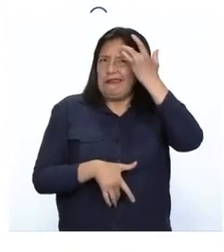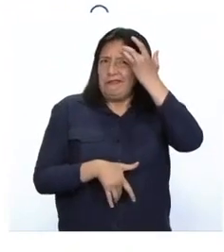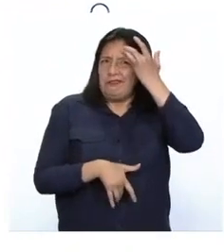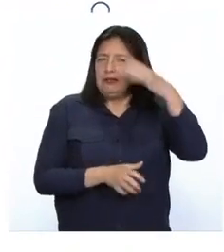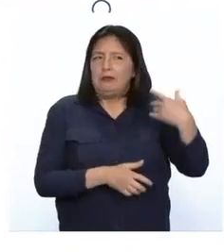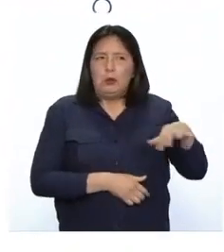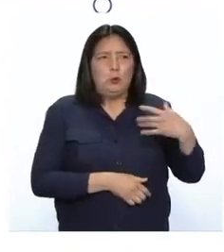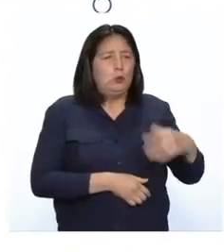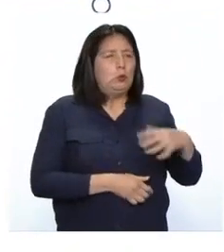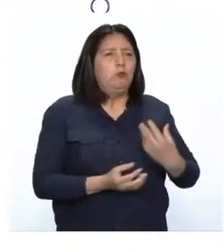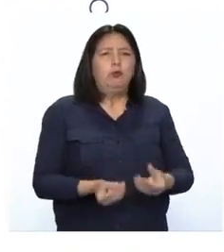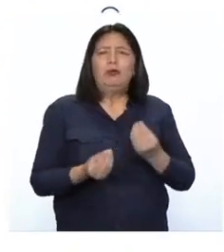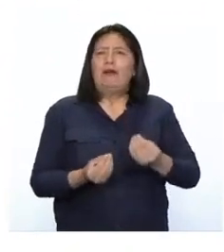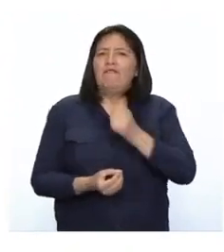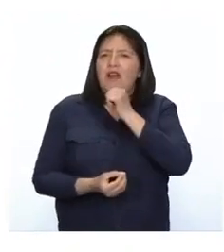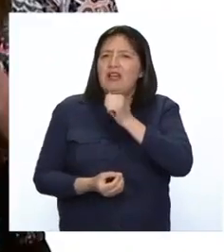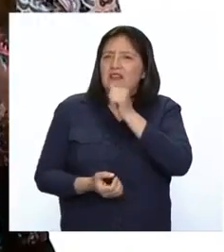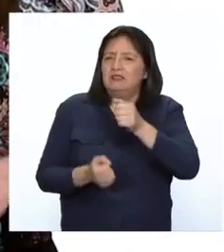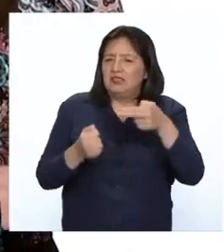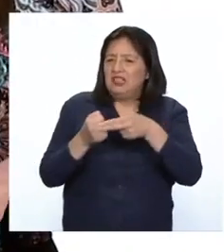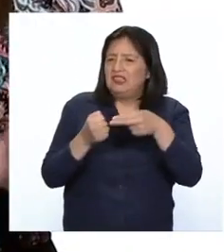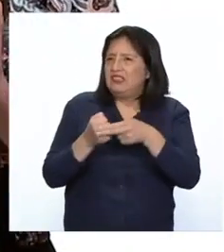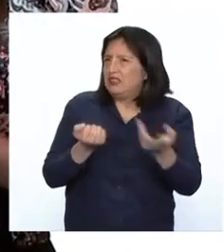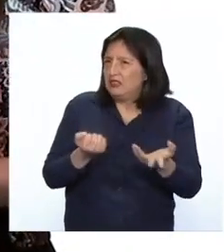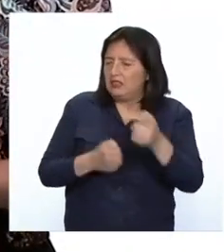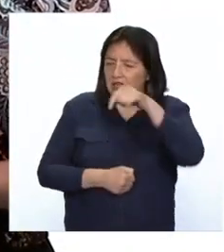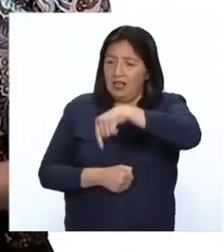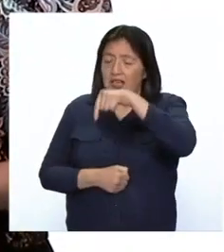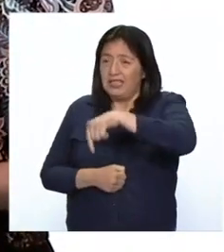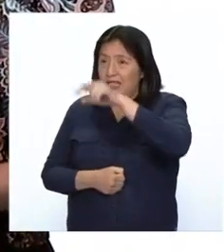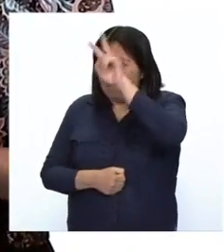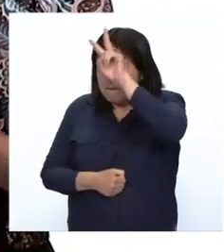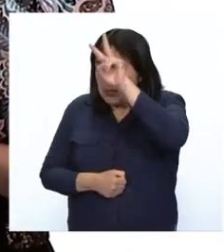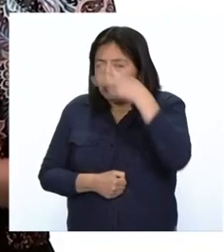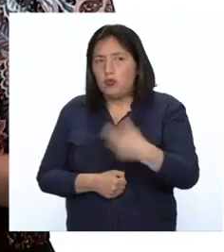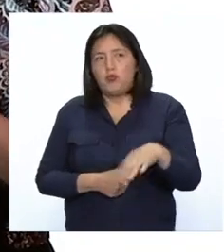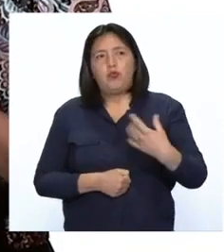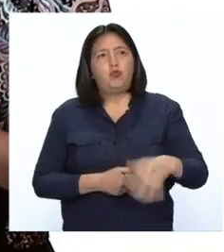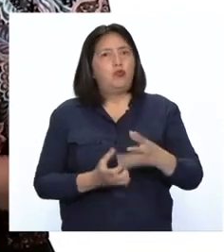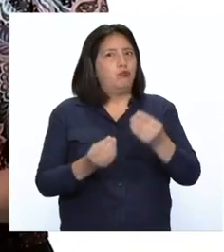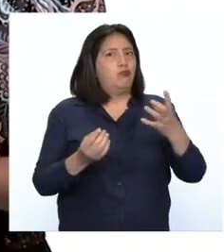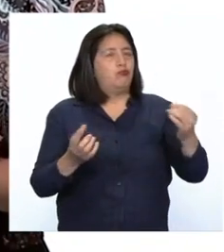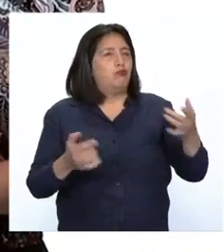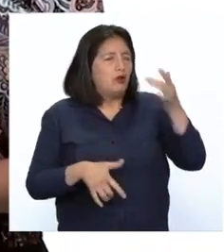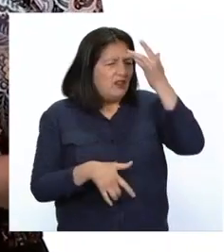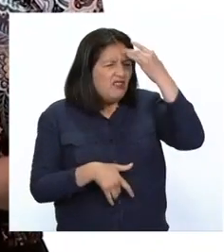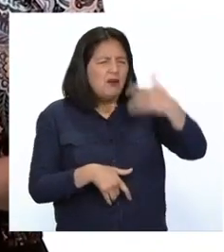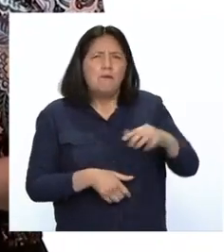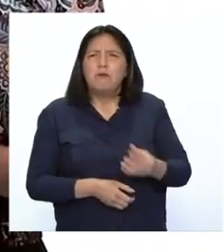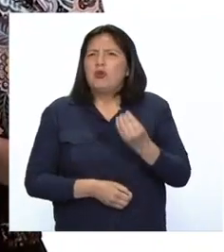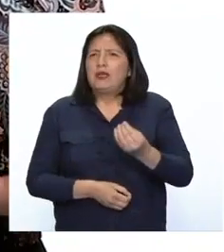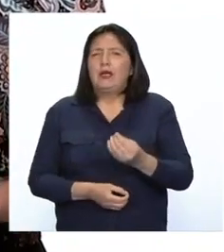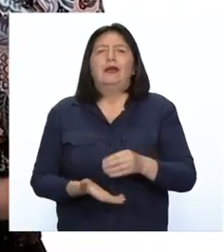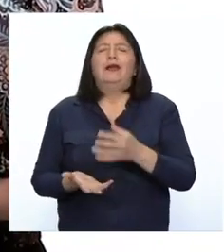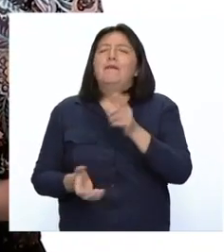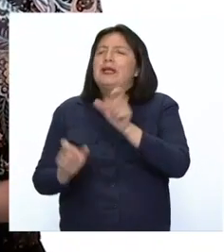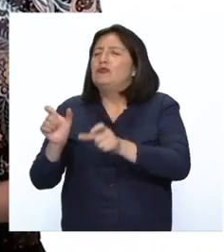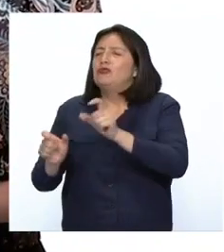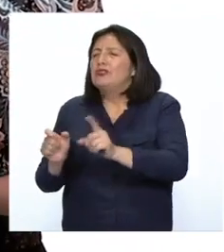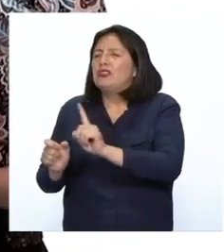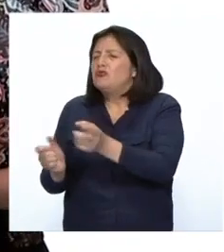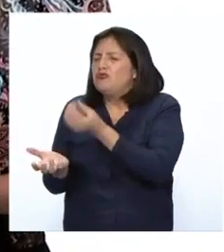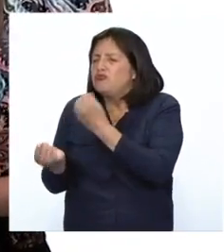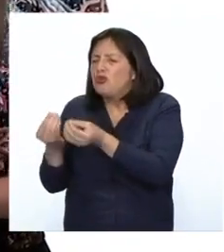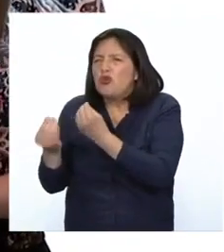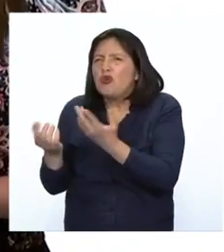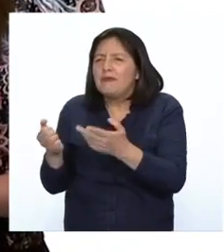atribuirse a la carencia de hierro. En el Perú, muchos casos de anemia se deben a un bajo consumo de alimentos que contienen este